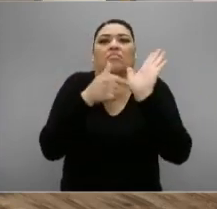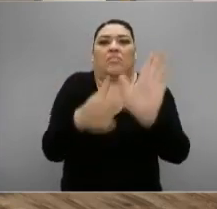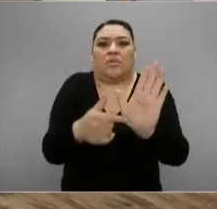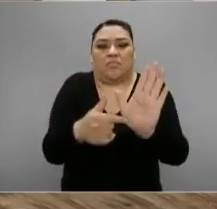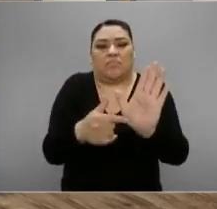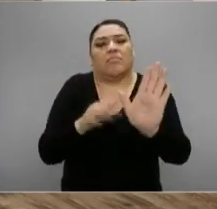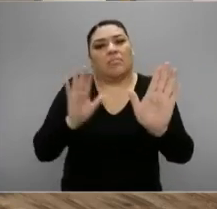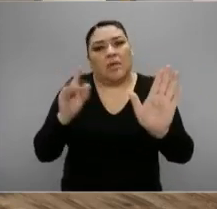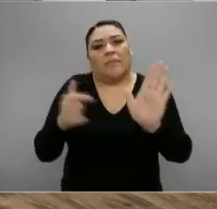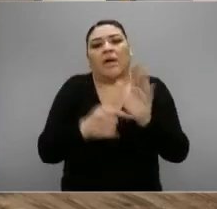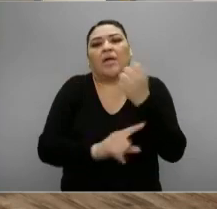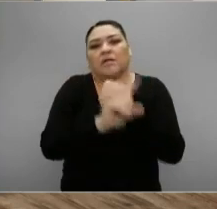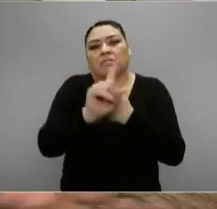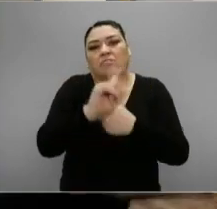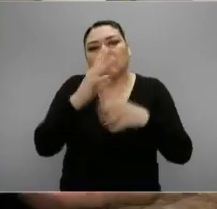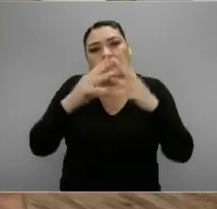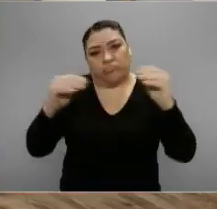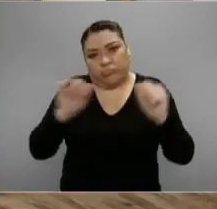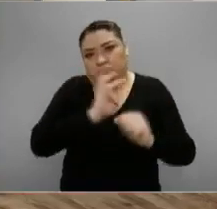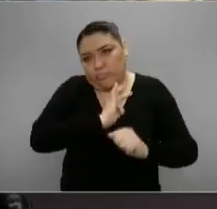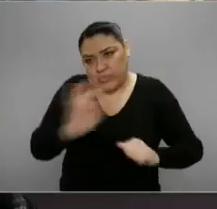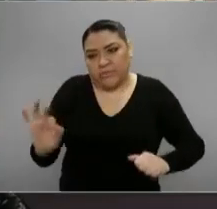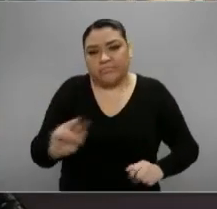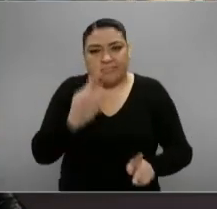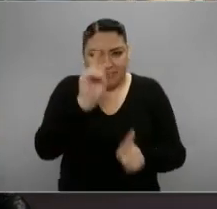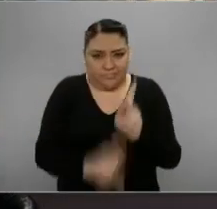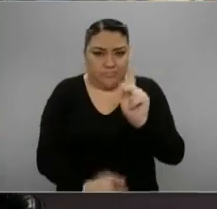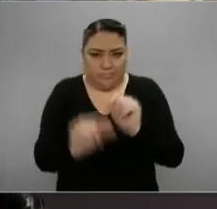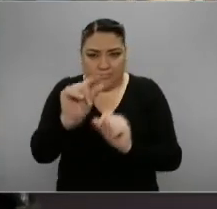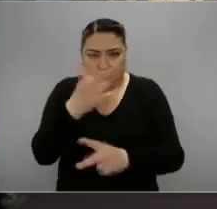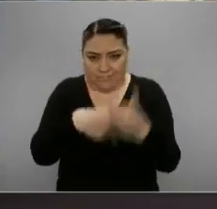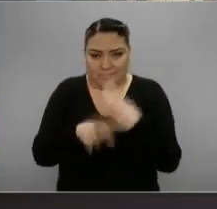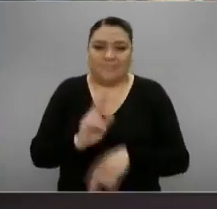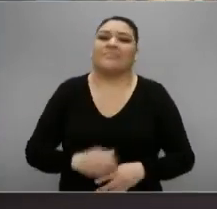para que se encuentren soluciones. Pues sí. ¿No? Vamos a un corte.